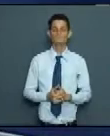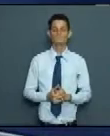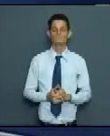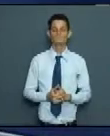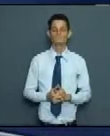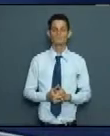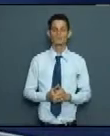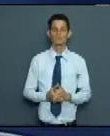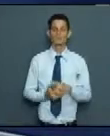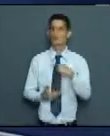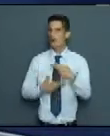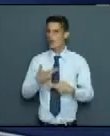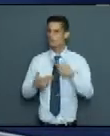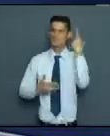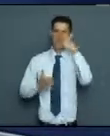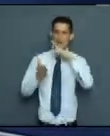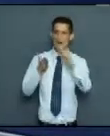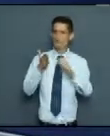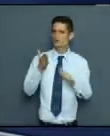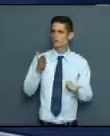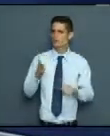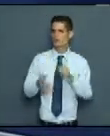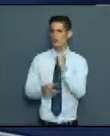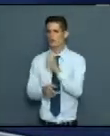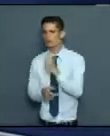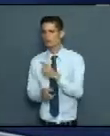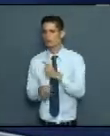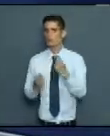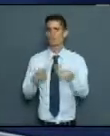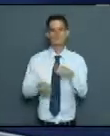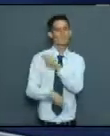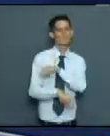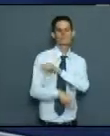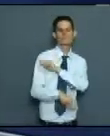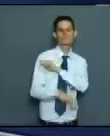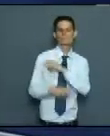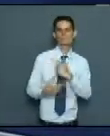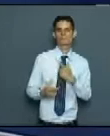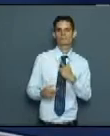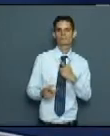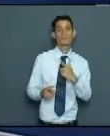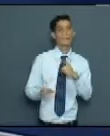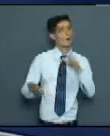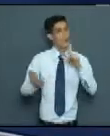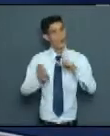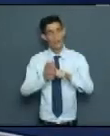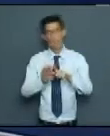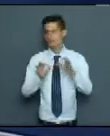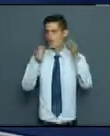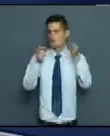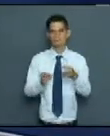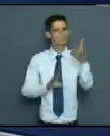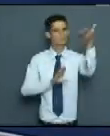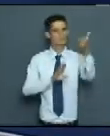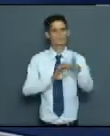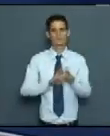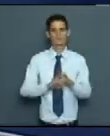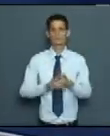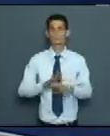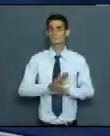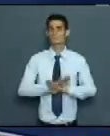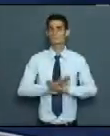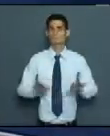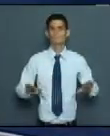actas de percibimiento, pero realmente la población cuando violan hay que aplicar el decreto. El decreto 30,